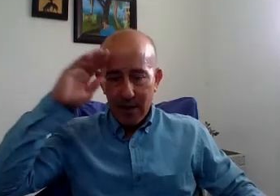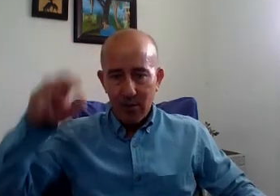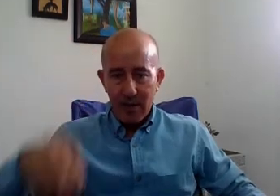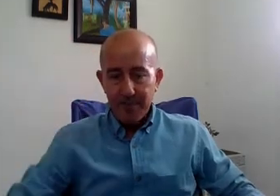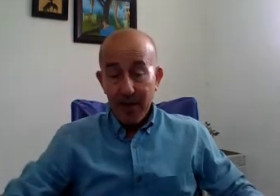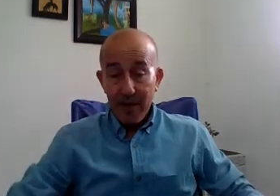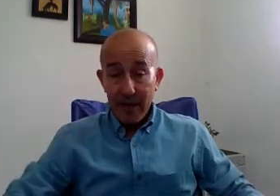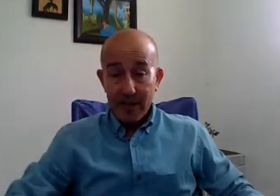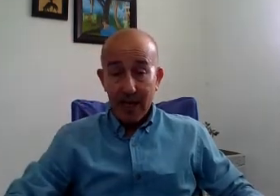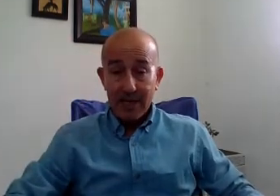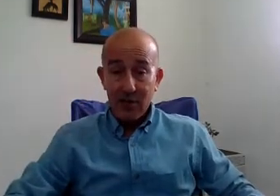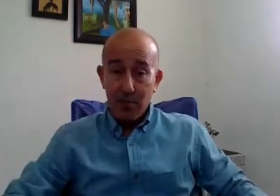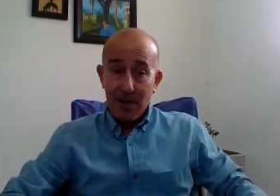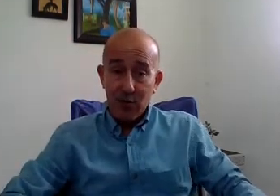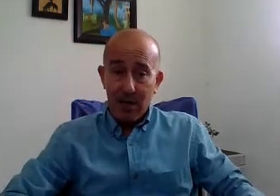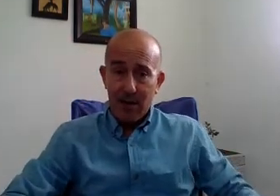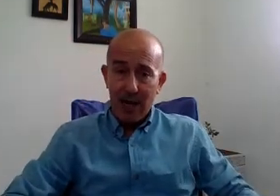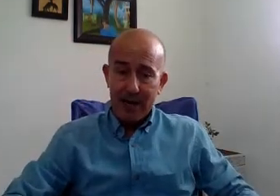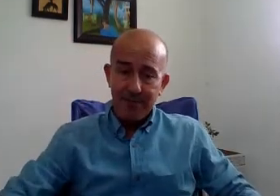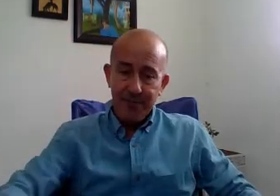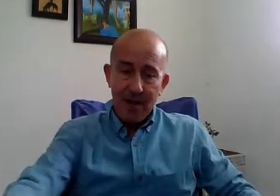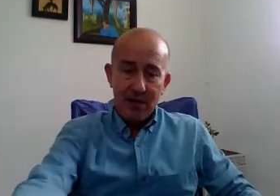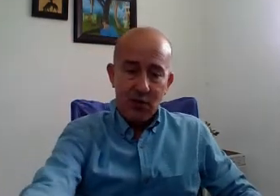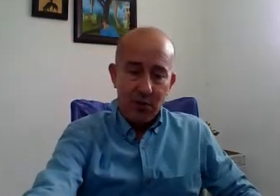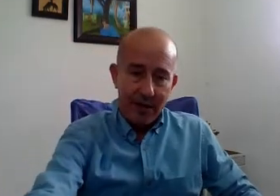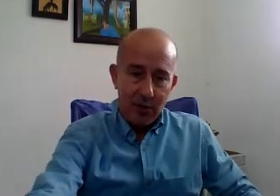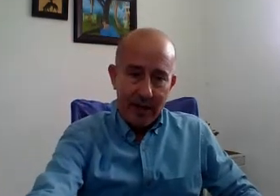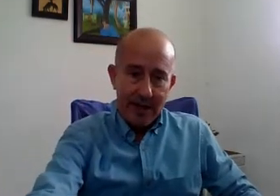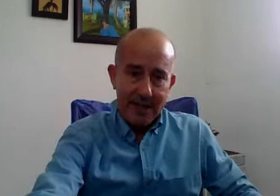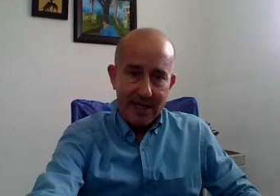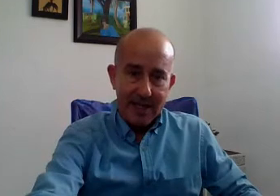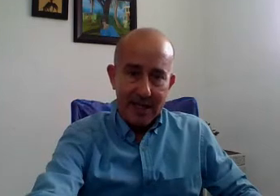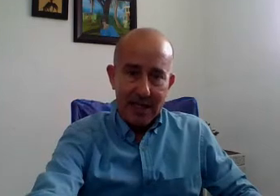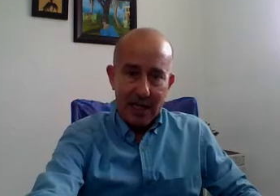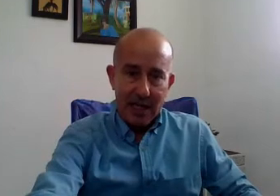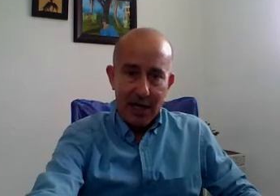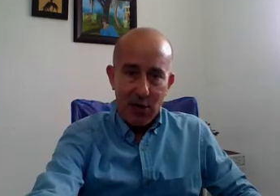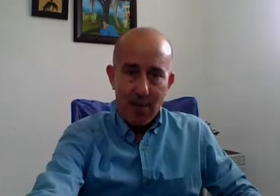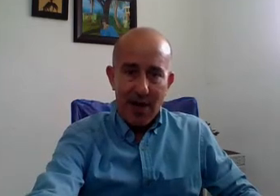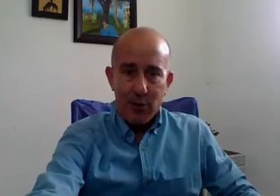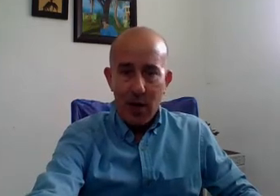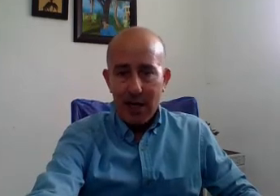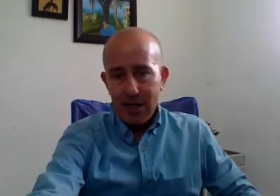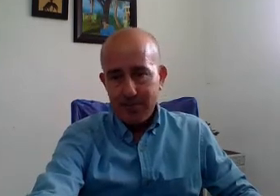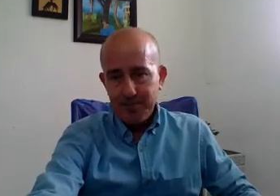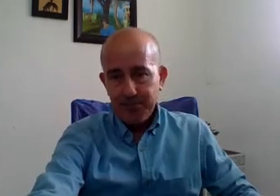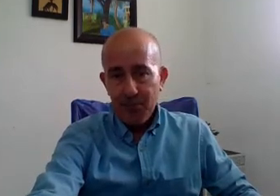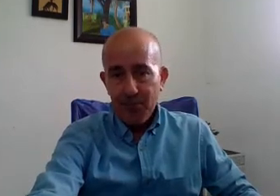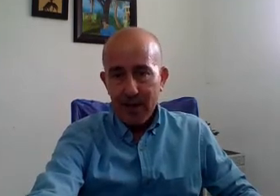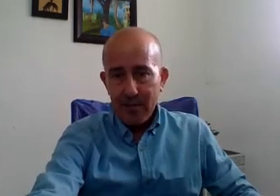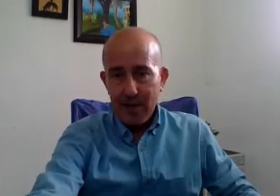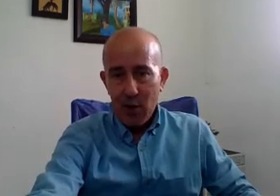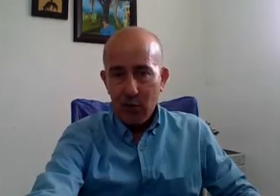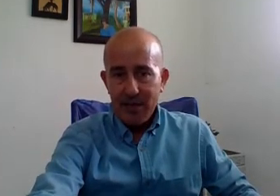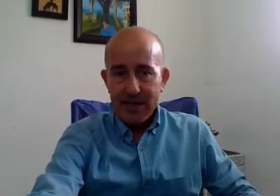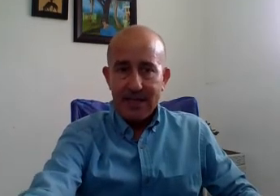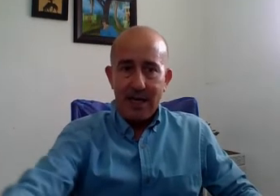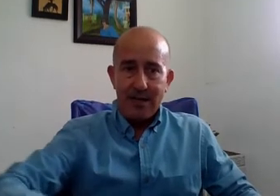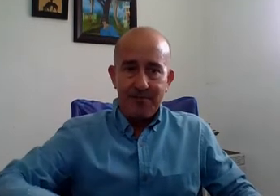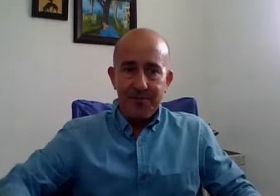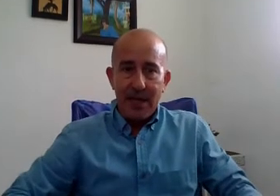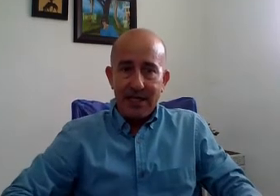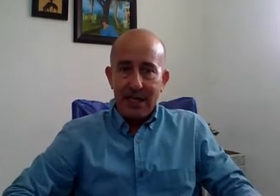Hola, hola. En esta lección vamos a hablar sobre lo que es el deletreo manual. Vamos a